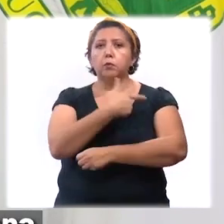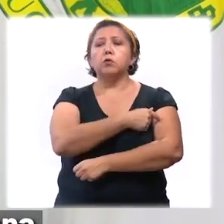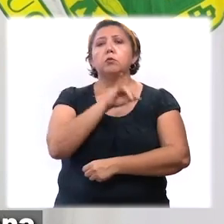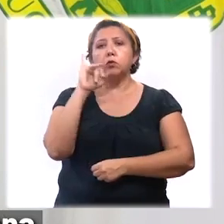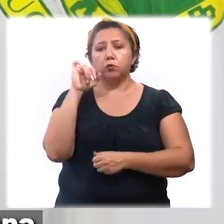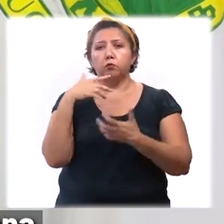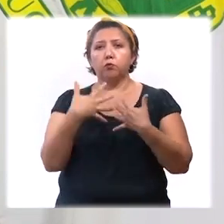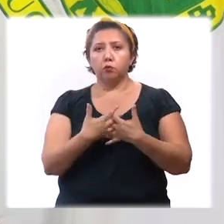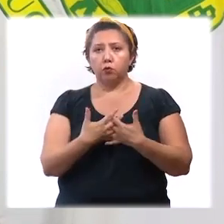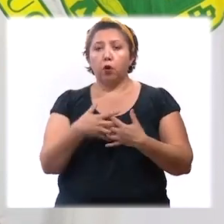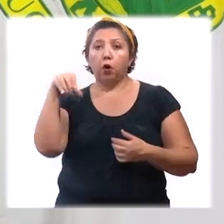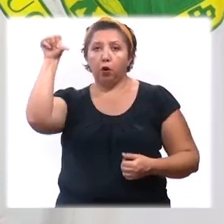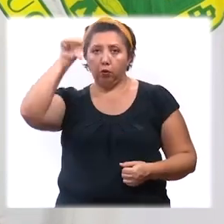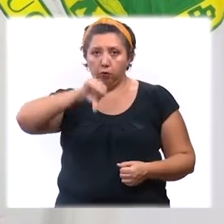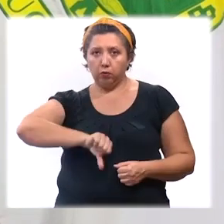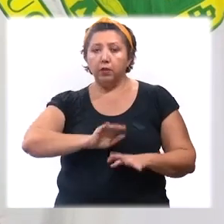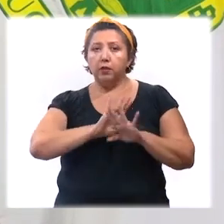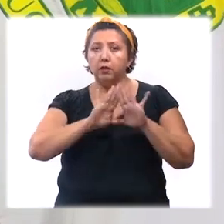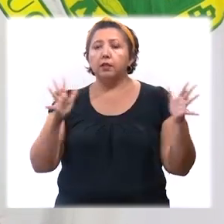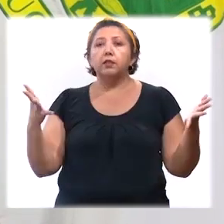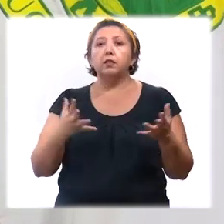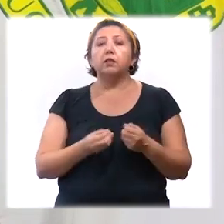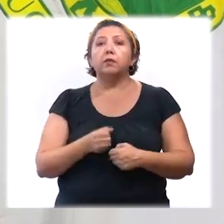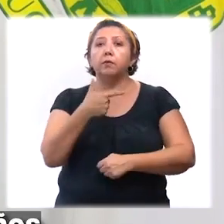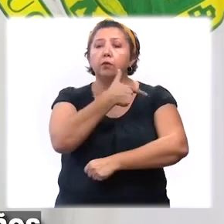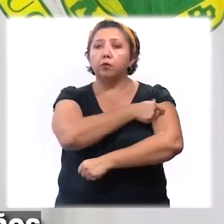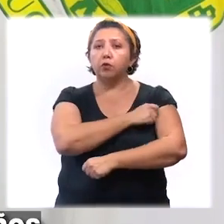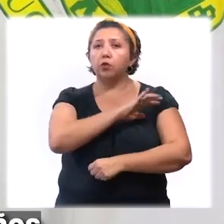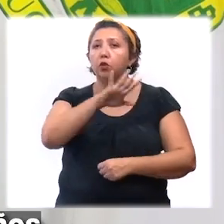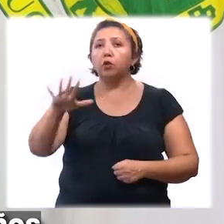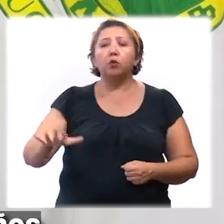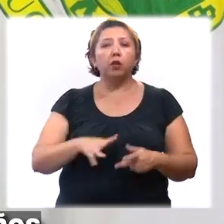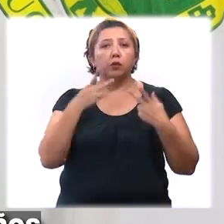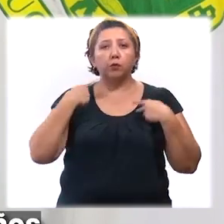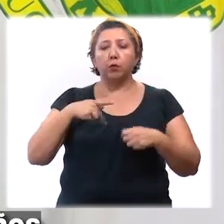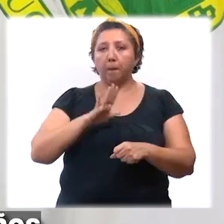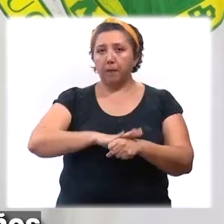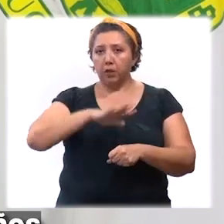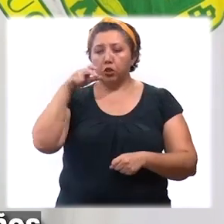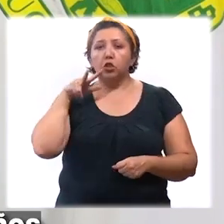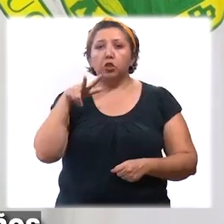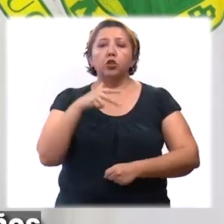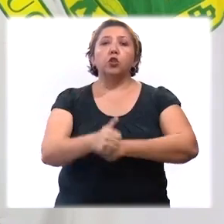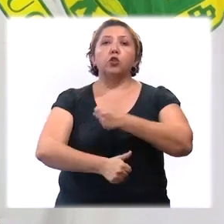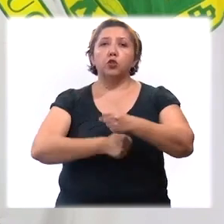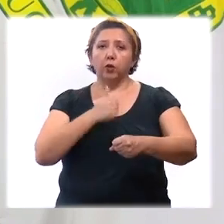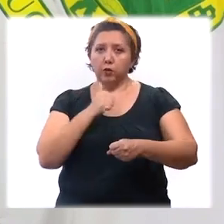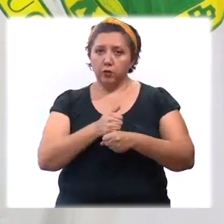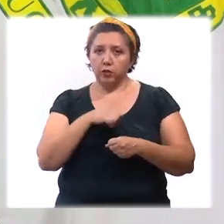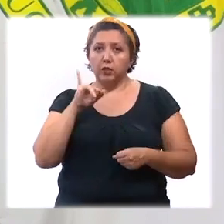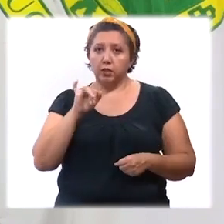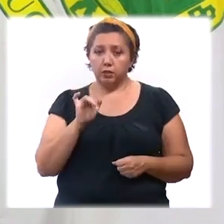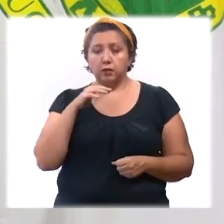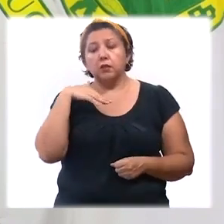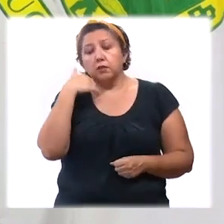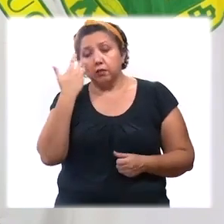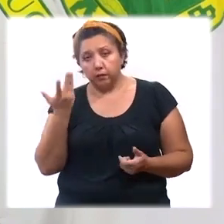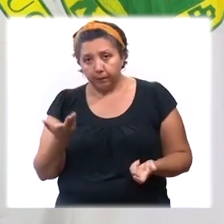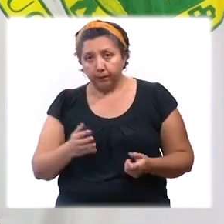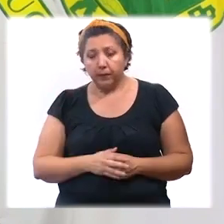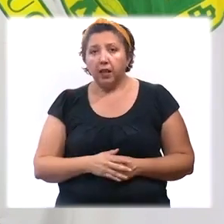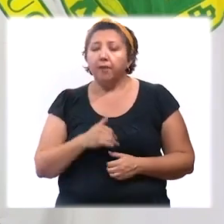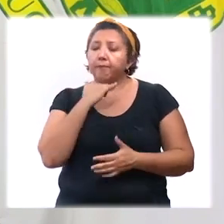vacuna funciona. Al día de hoy ya se ha realizado la vacunación de todas las personas mayores a 18 años que así lo hayan deseado.